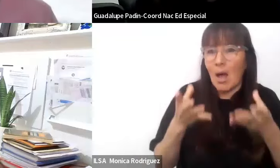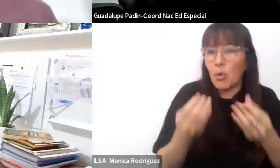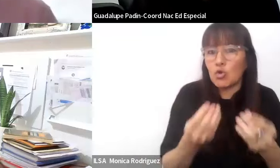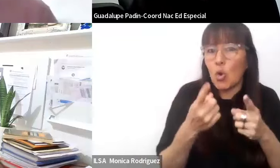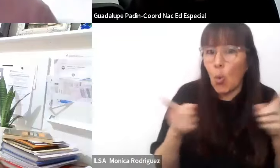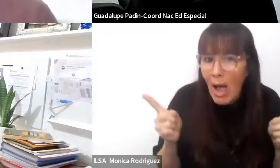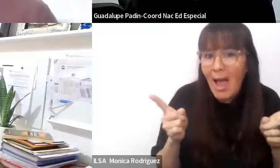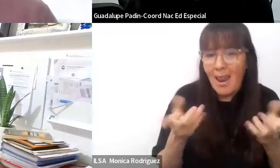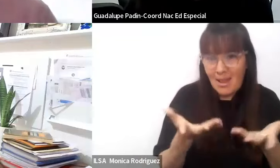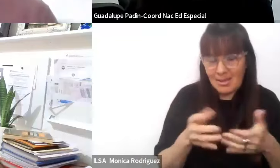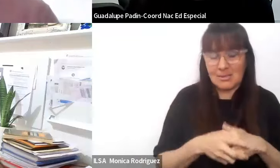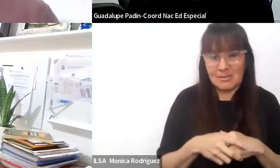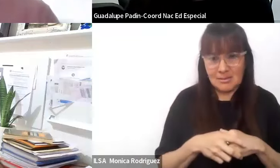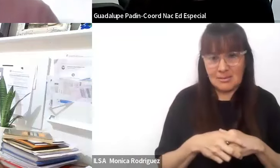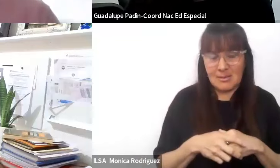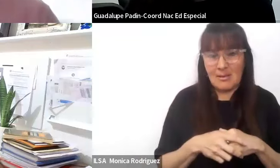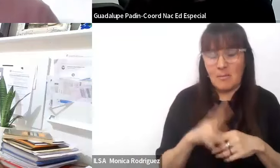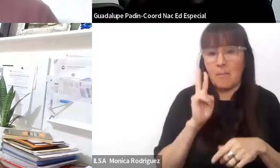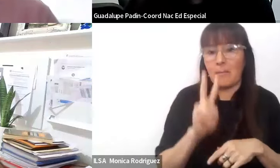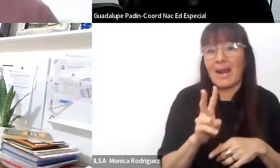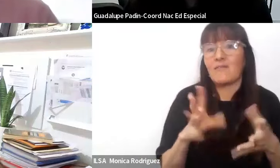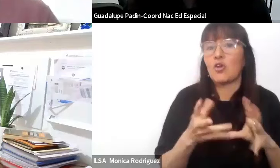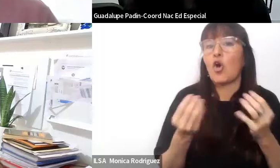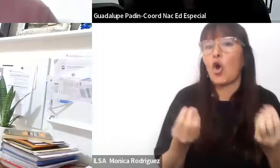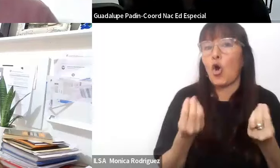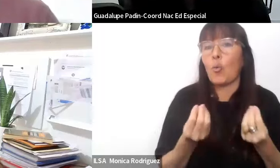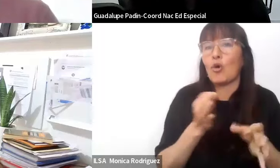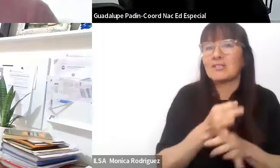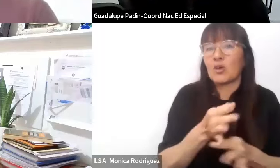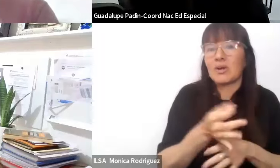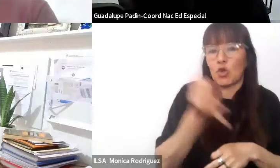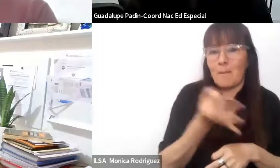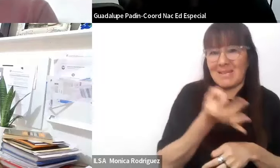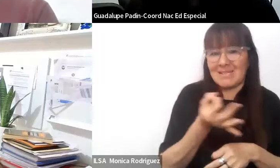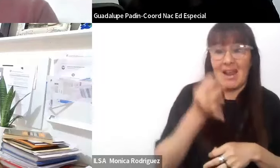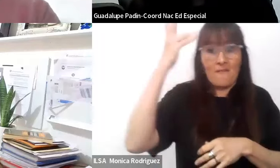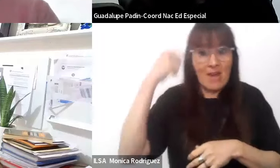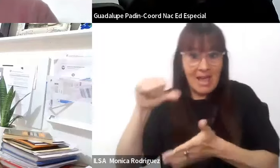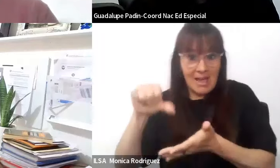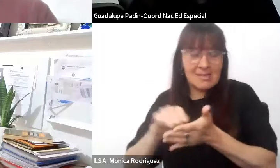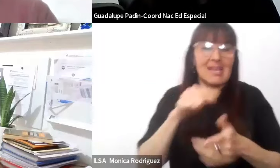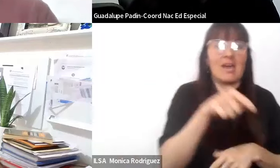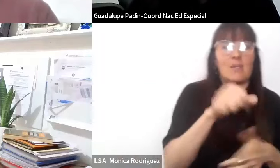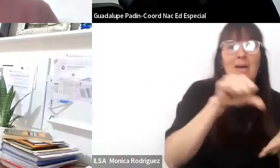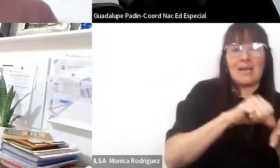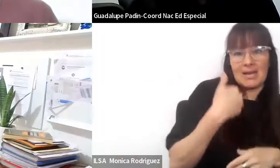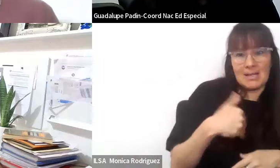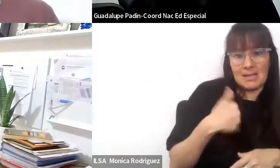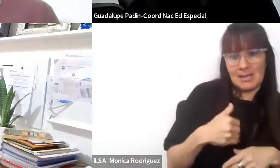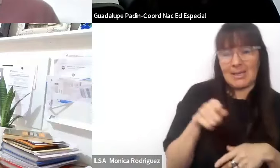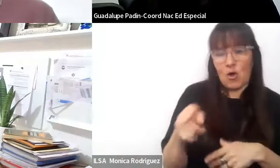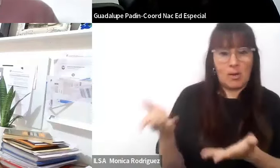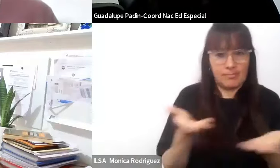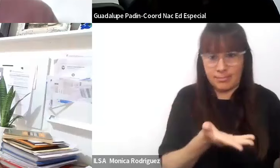poder ver en este sentido cómo se toma la educación especial en Francia y en Argentina. Así que les doy la